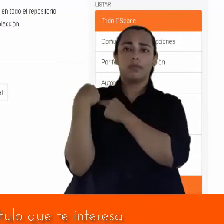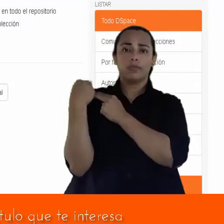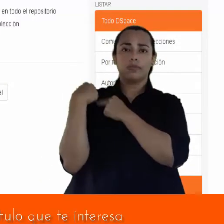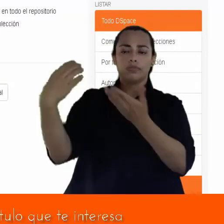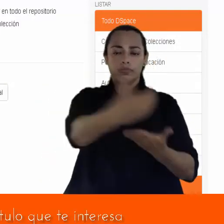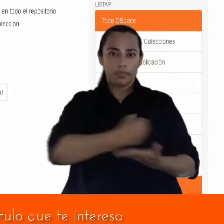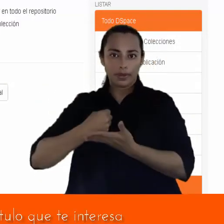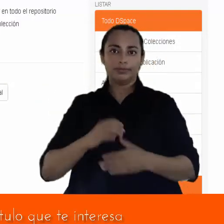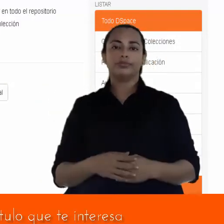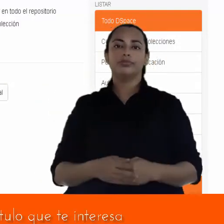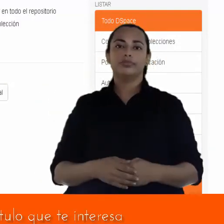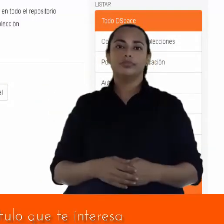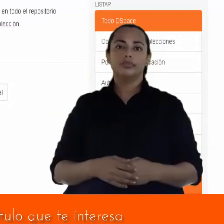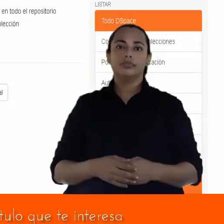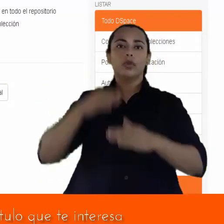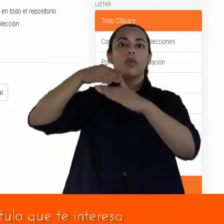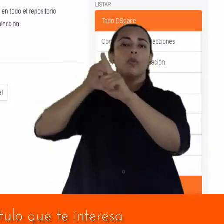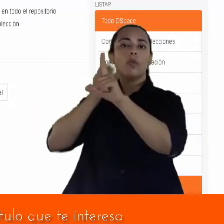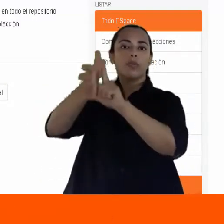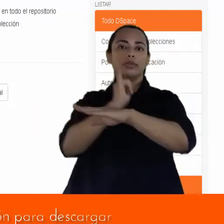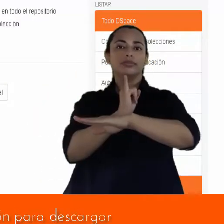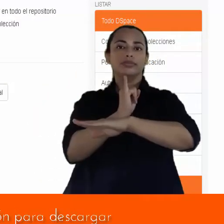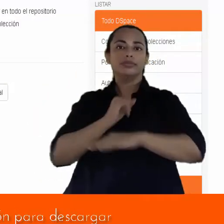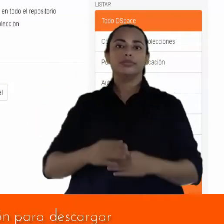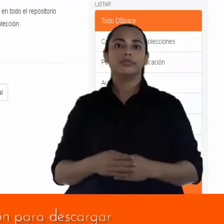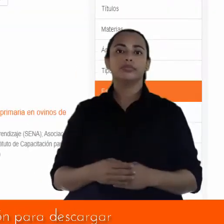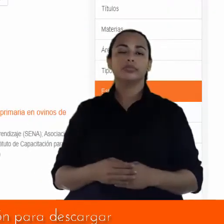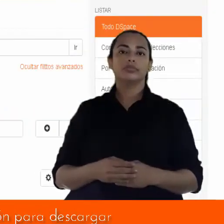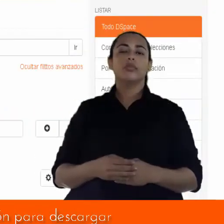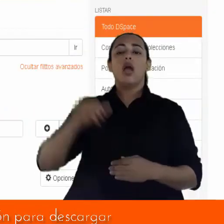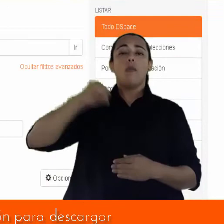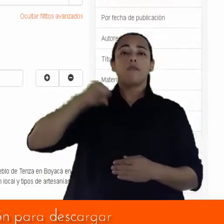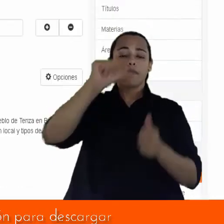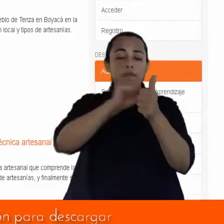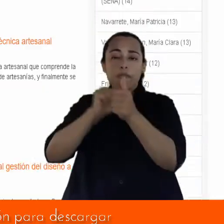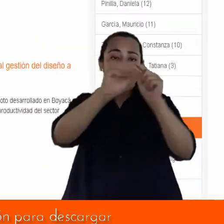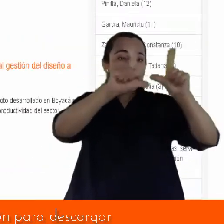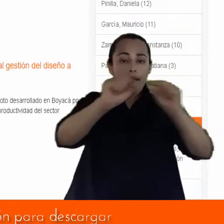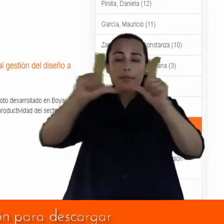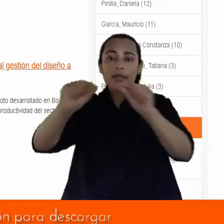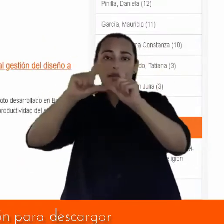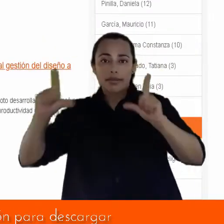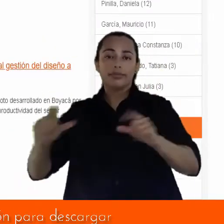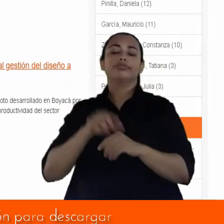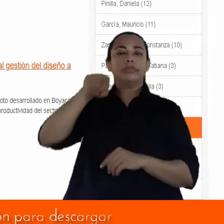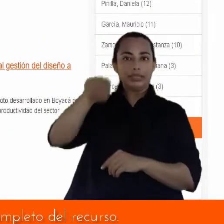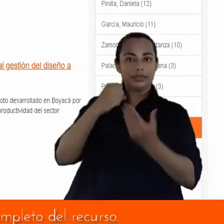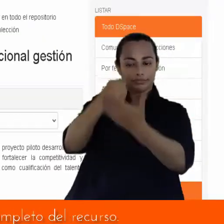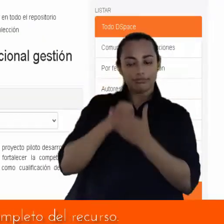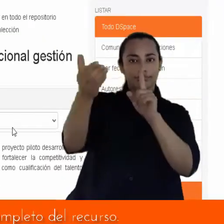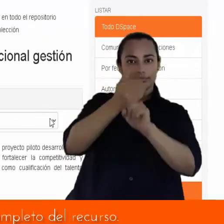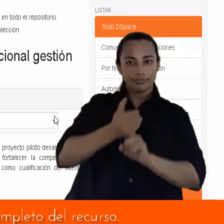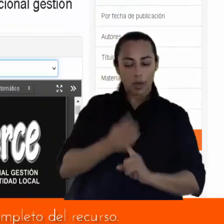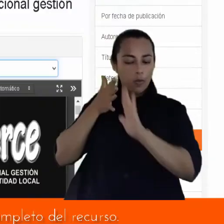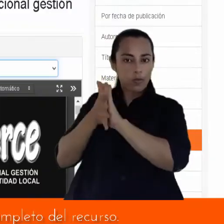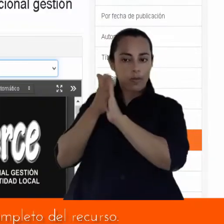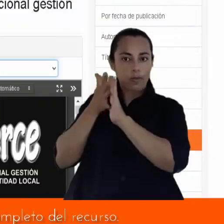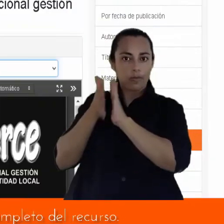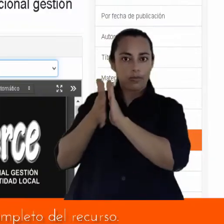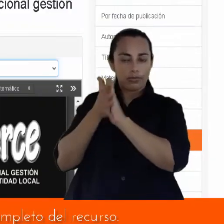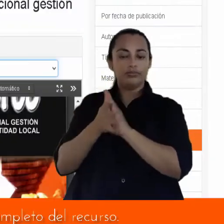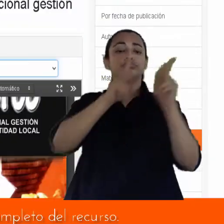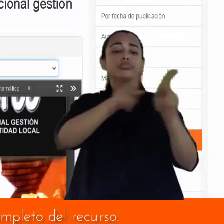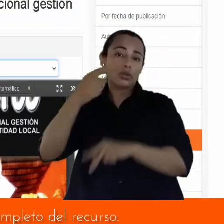Cuando encuentras el título que te interesa, debes identificar el botón para descargar o visualizar el